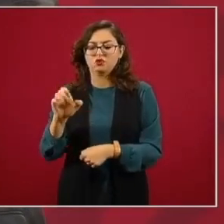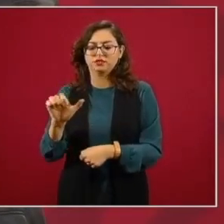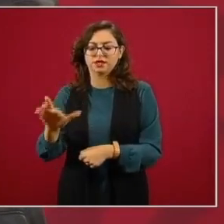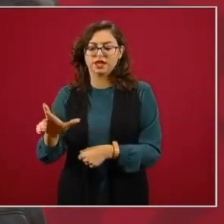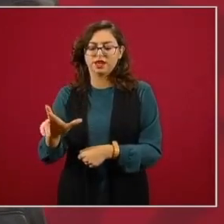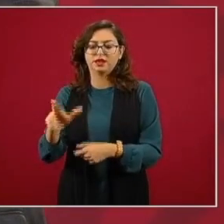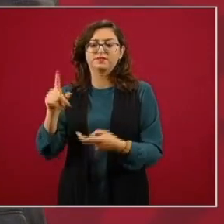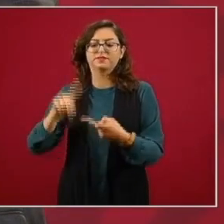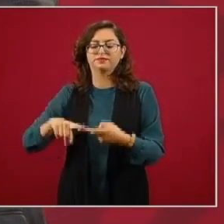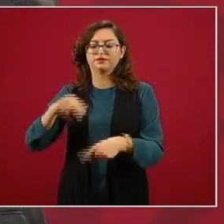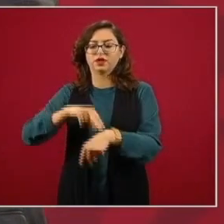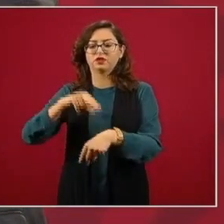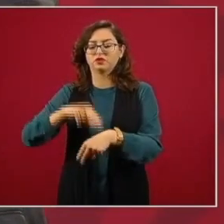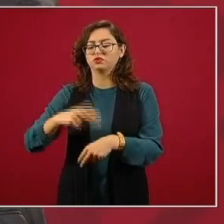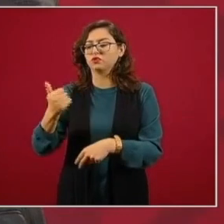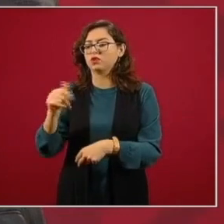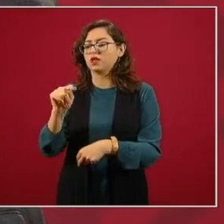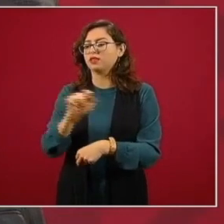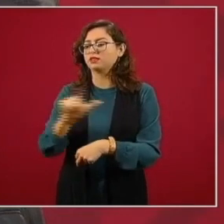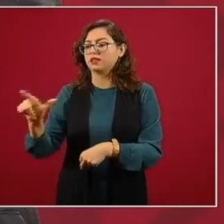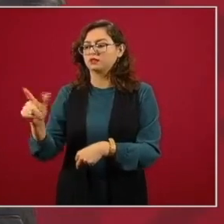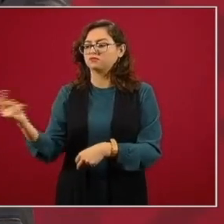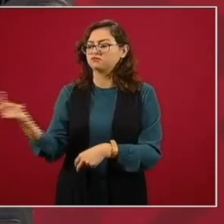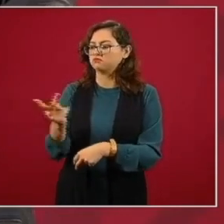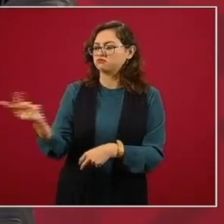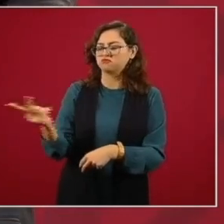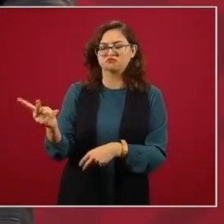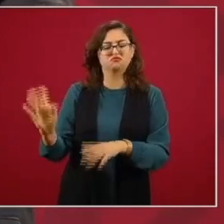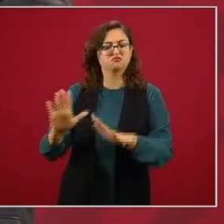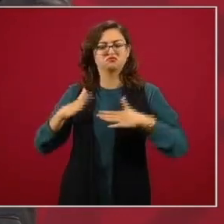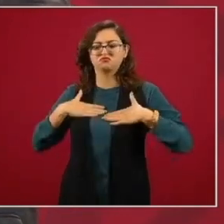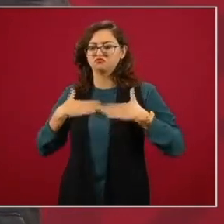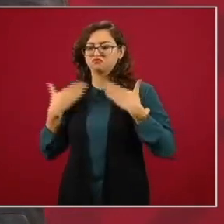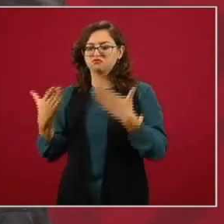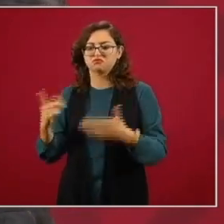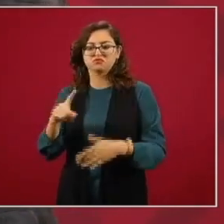Hugo López-Gatell. Los considero